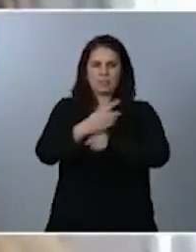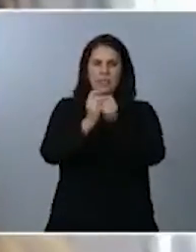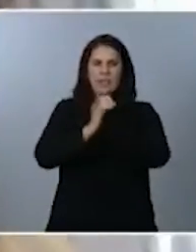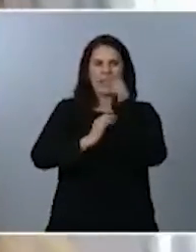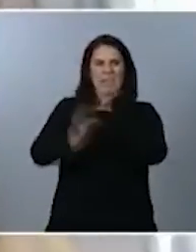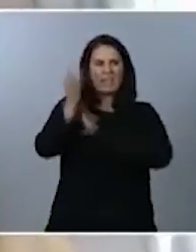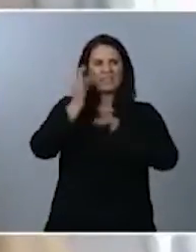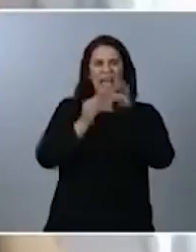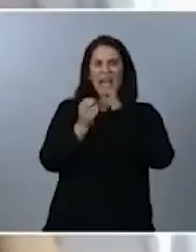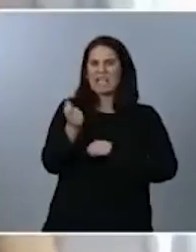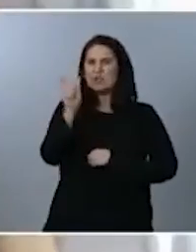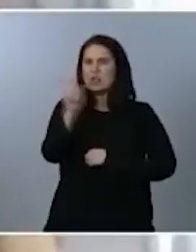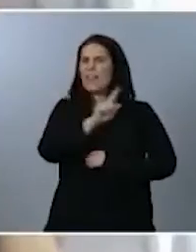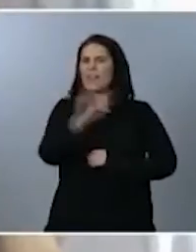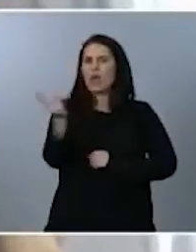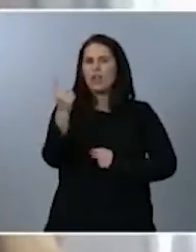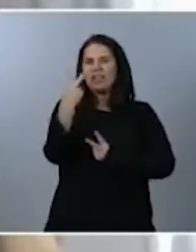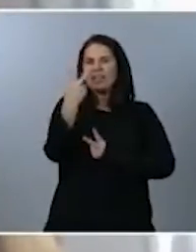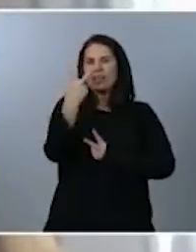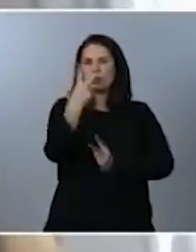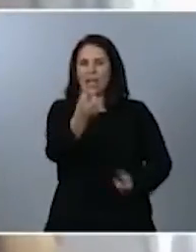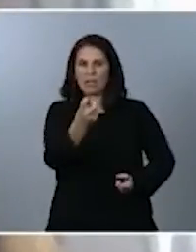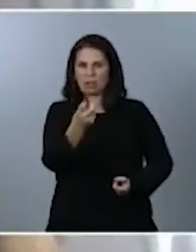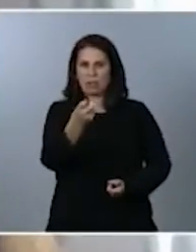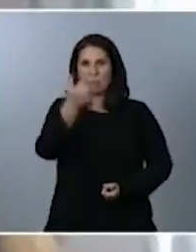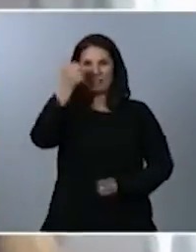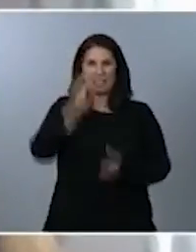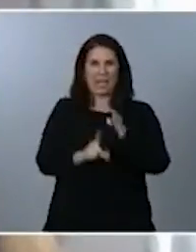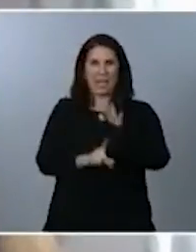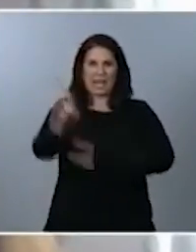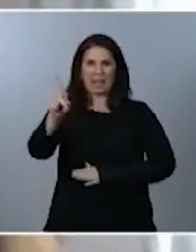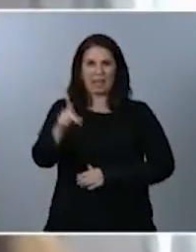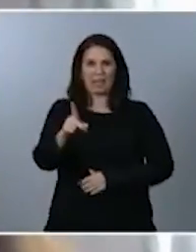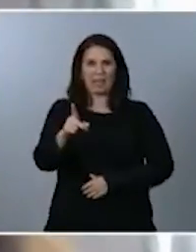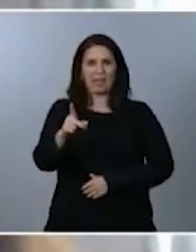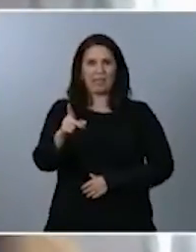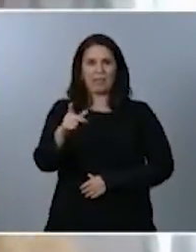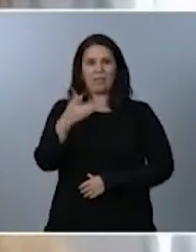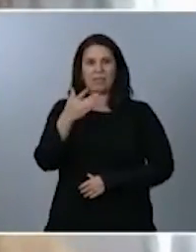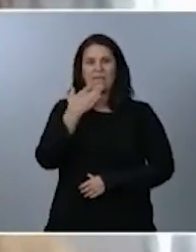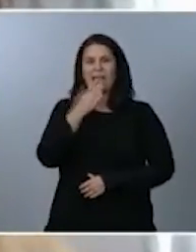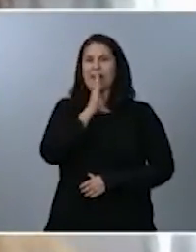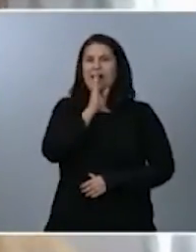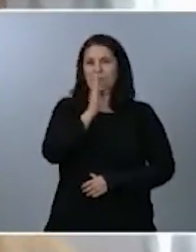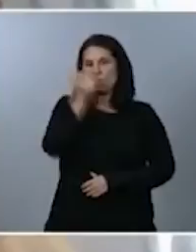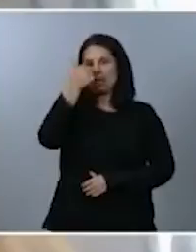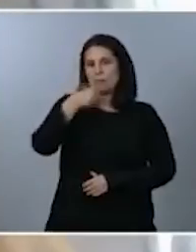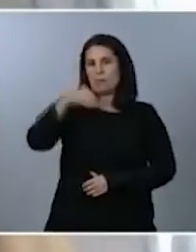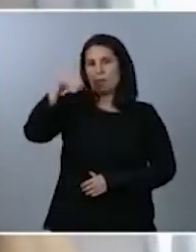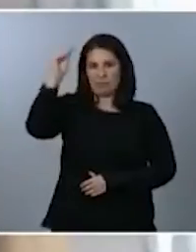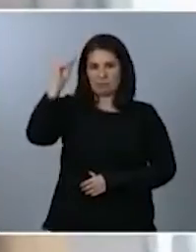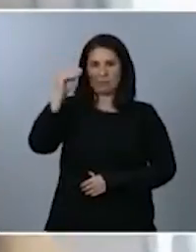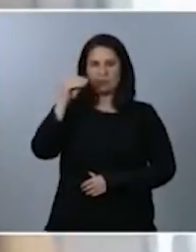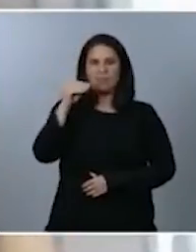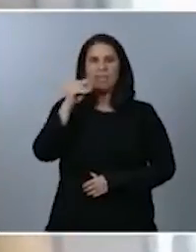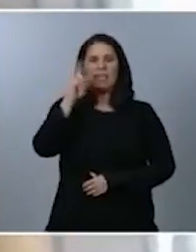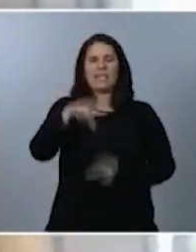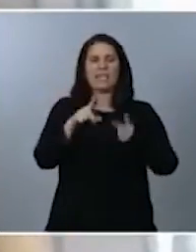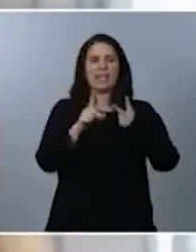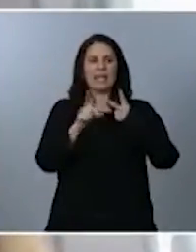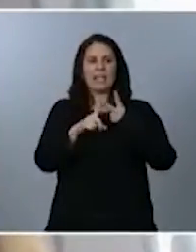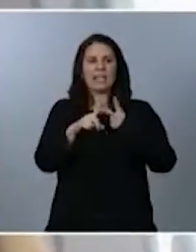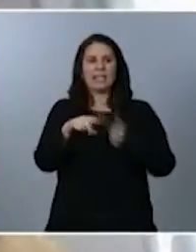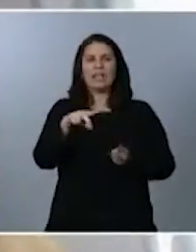no tributarios que es una de las que más crece, que son estos ingresos no tributarios que tanto suben y sobre la fiscalidad de residuos.